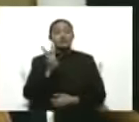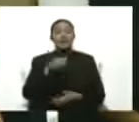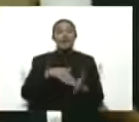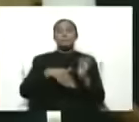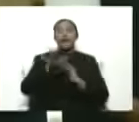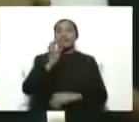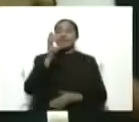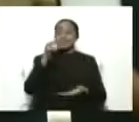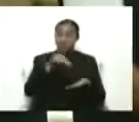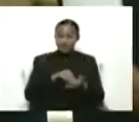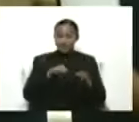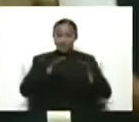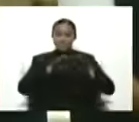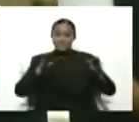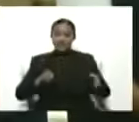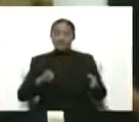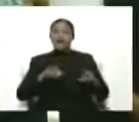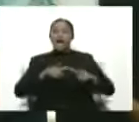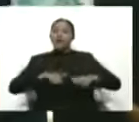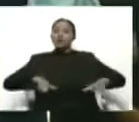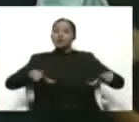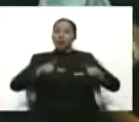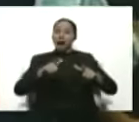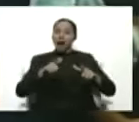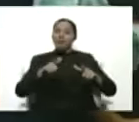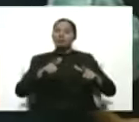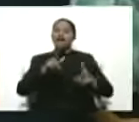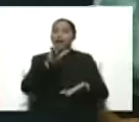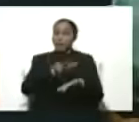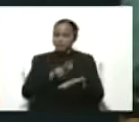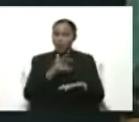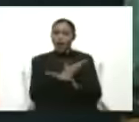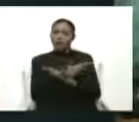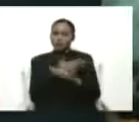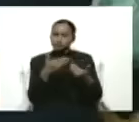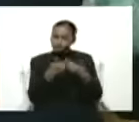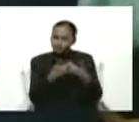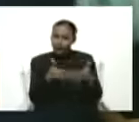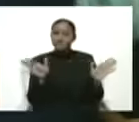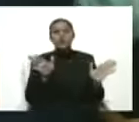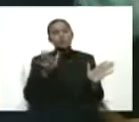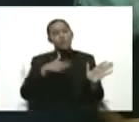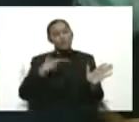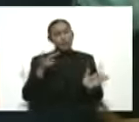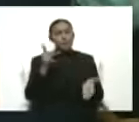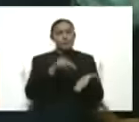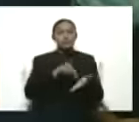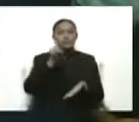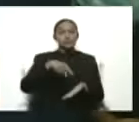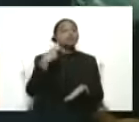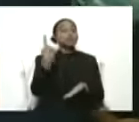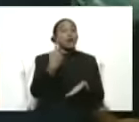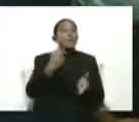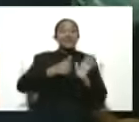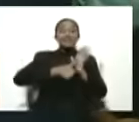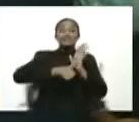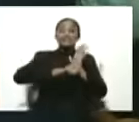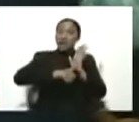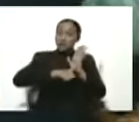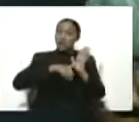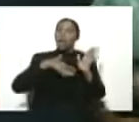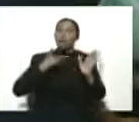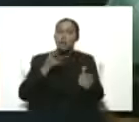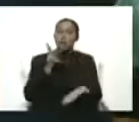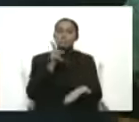país el pueblo venezolano el único requisito indispensable para participar de este simulacro es la cédula de identidad laminada además puede realizarlo en cualquier